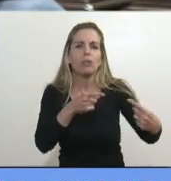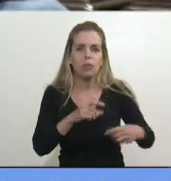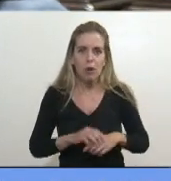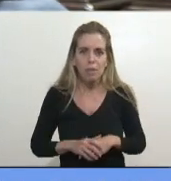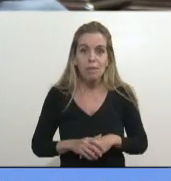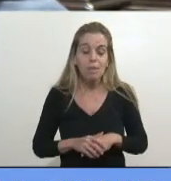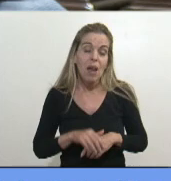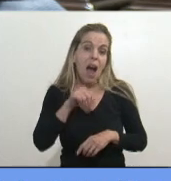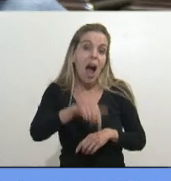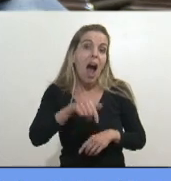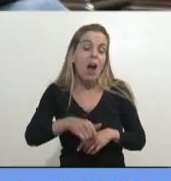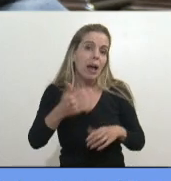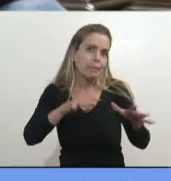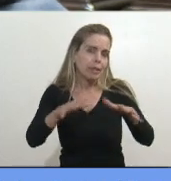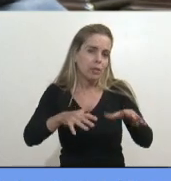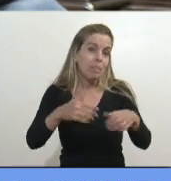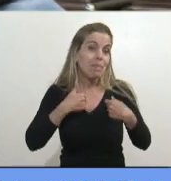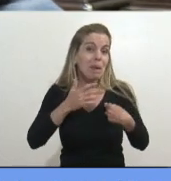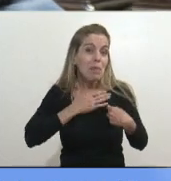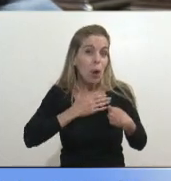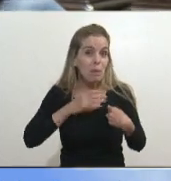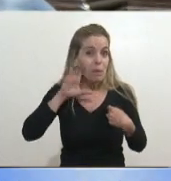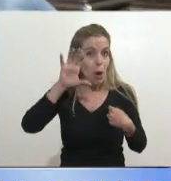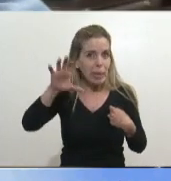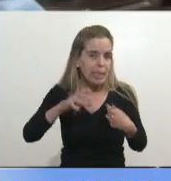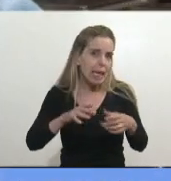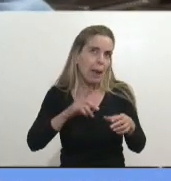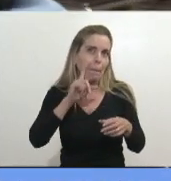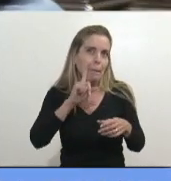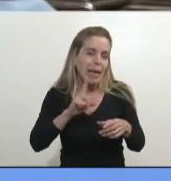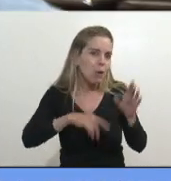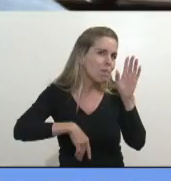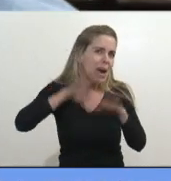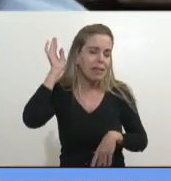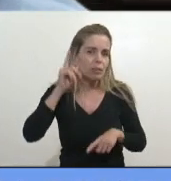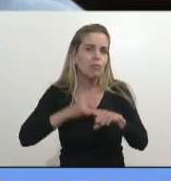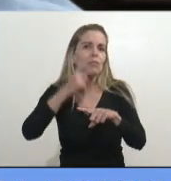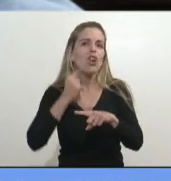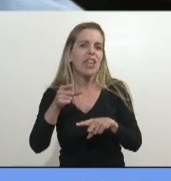Ahora tenemos más de mil contagios por día en la provincia. Más de mil contagios por día.